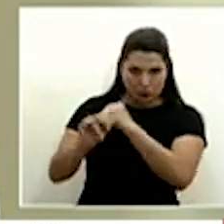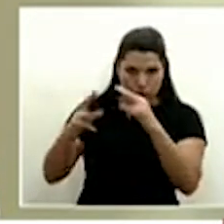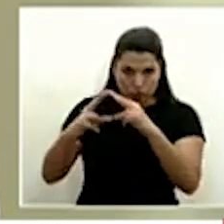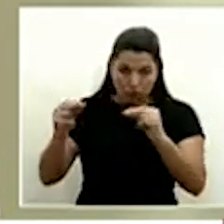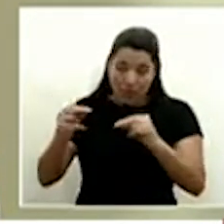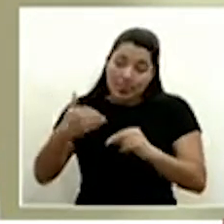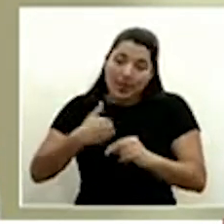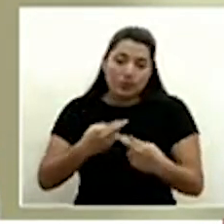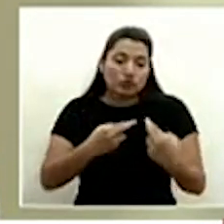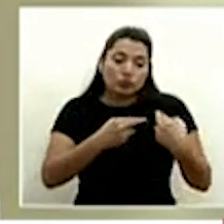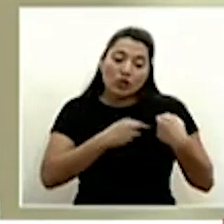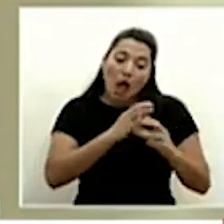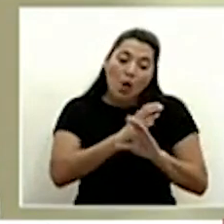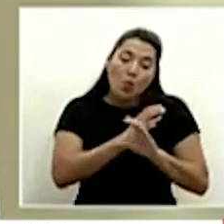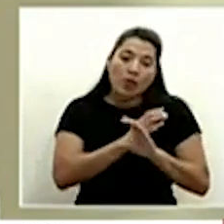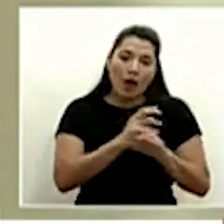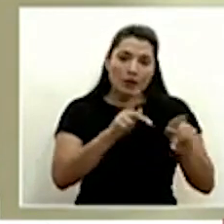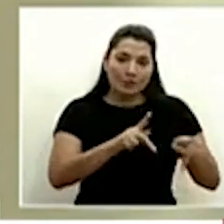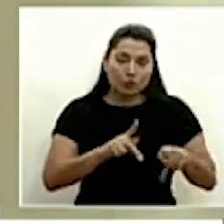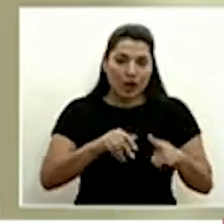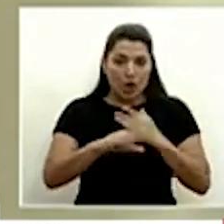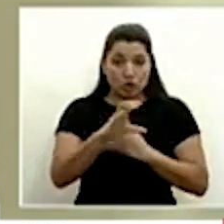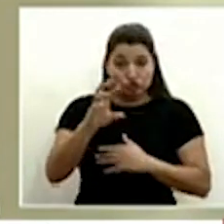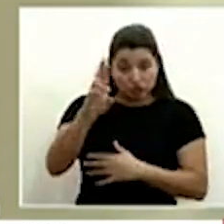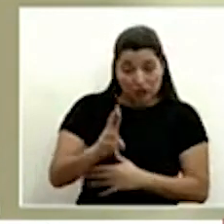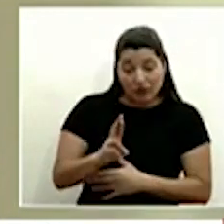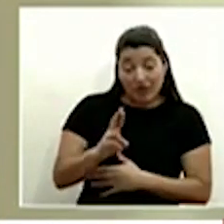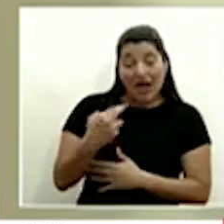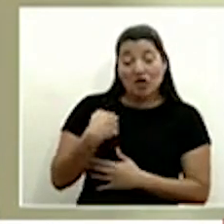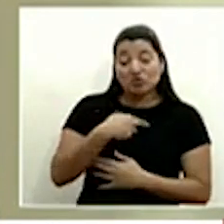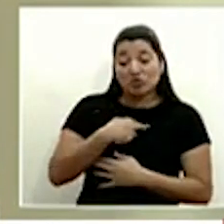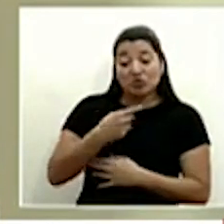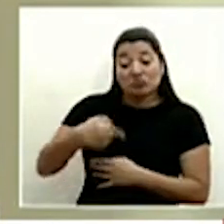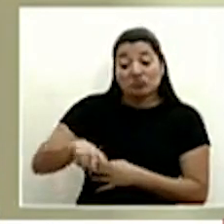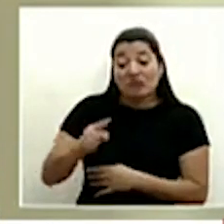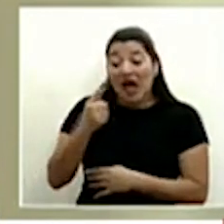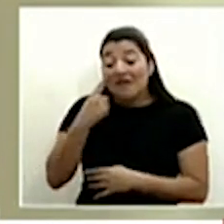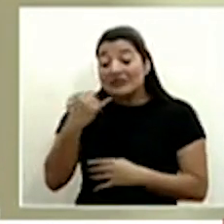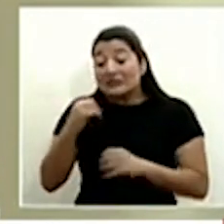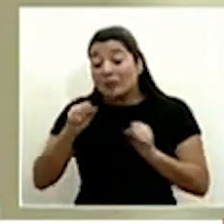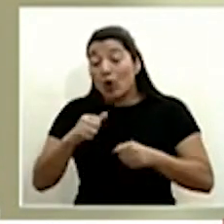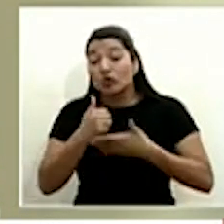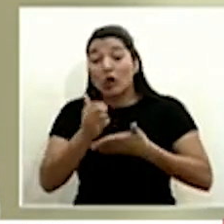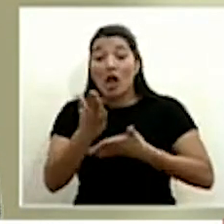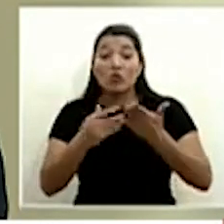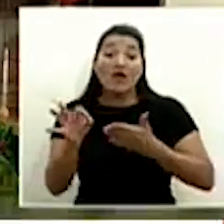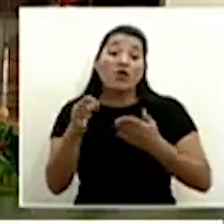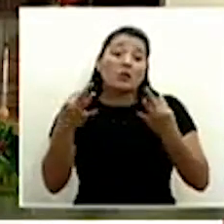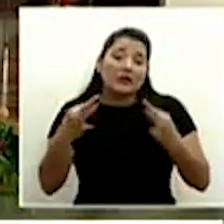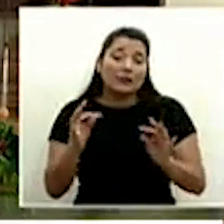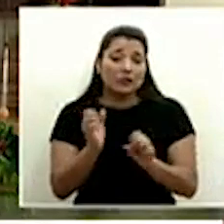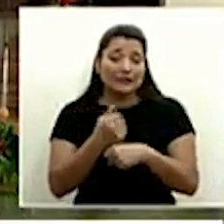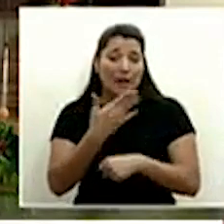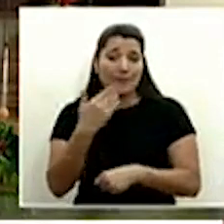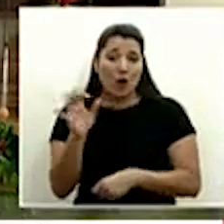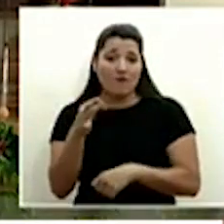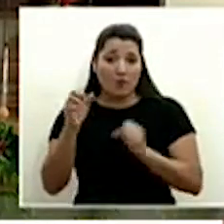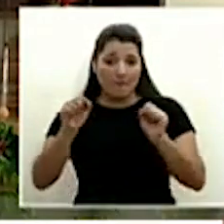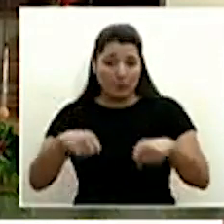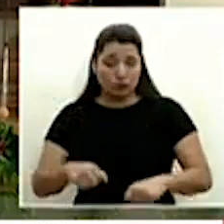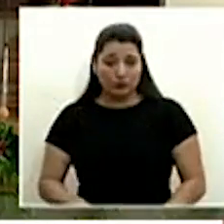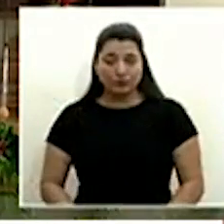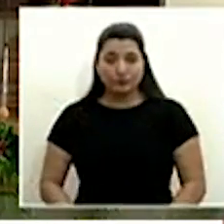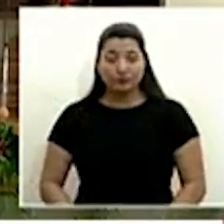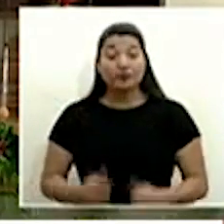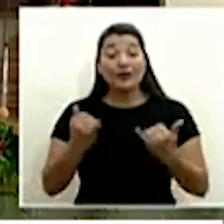es de considerar y pues vamos a ver eso y si podemos aportar en algo pues trataremos de hacerlo de la mejor forma posible continuamos con